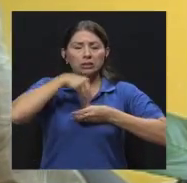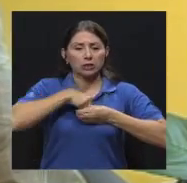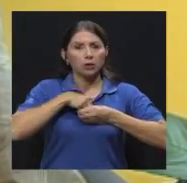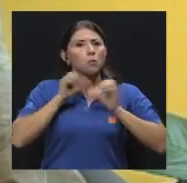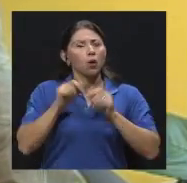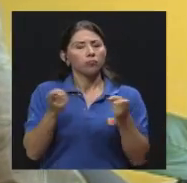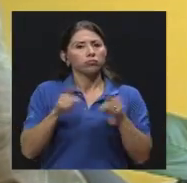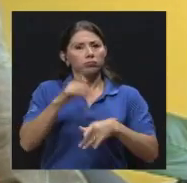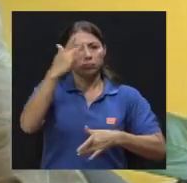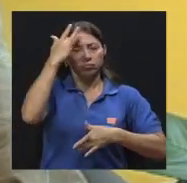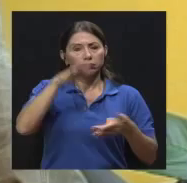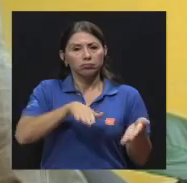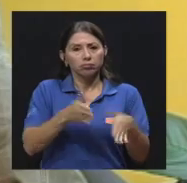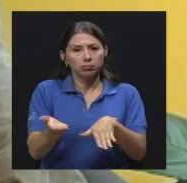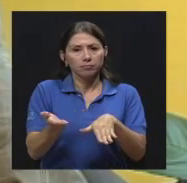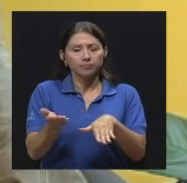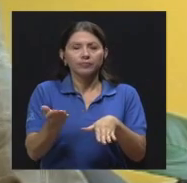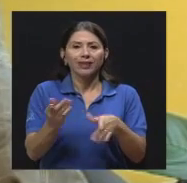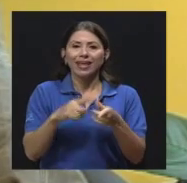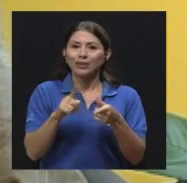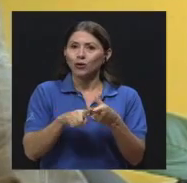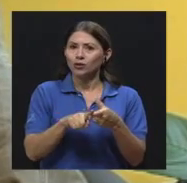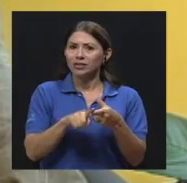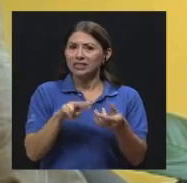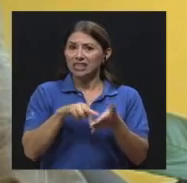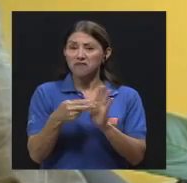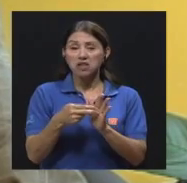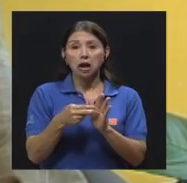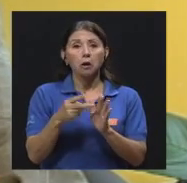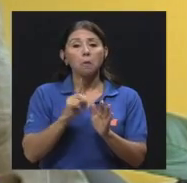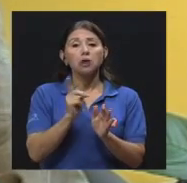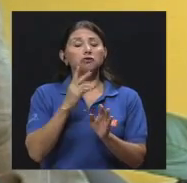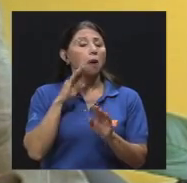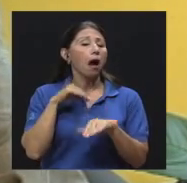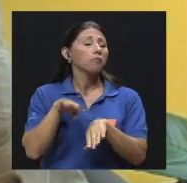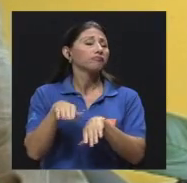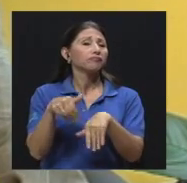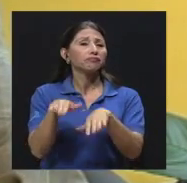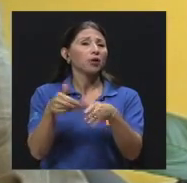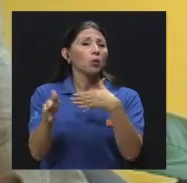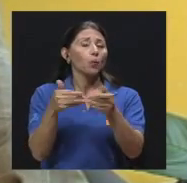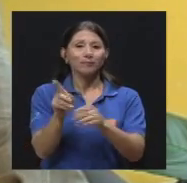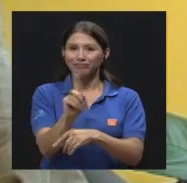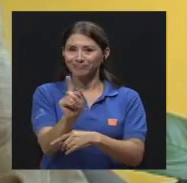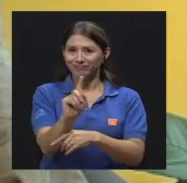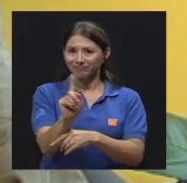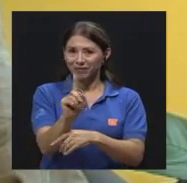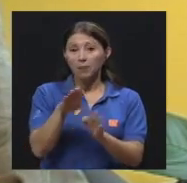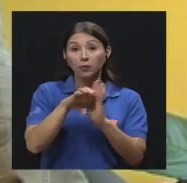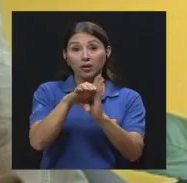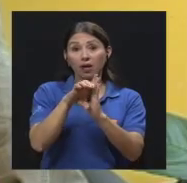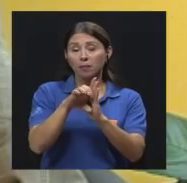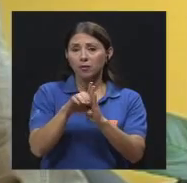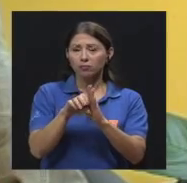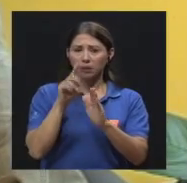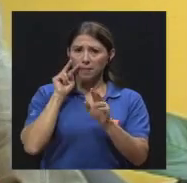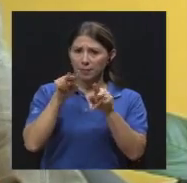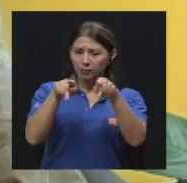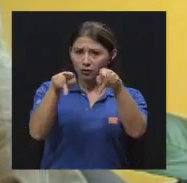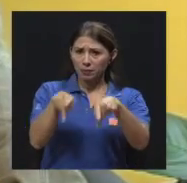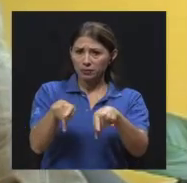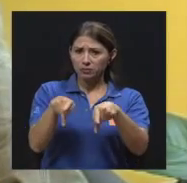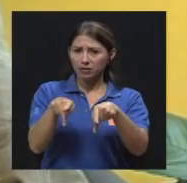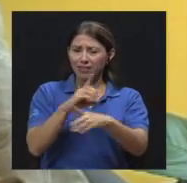mortales, ¿verdad? Entonces, no son tan despreciables. Por ejemplo, si tenemos una persona que está baja